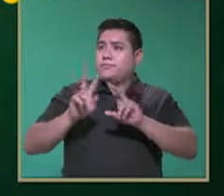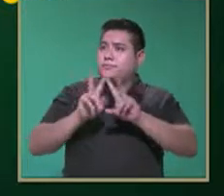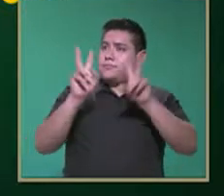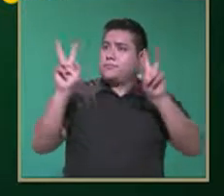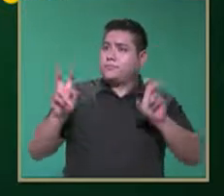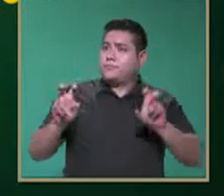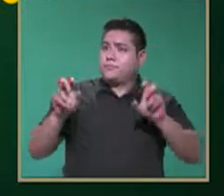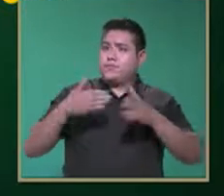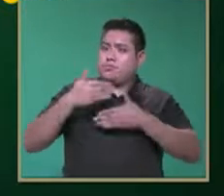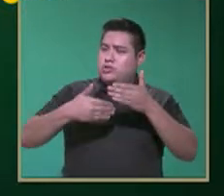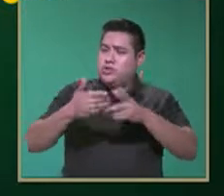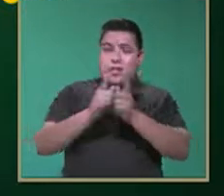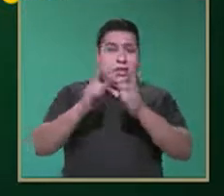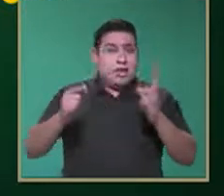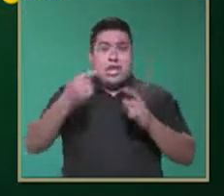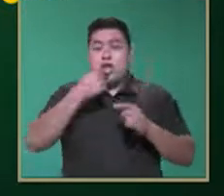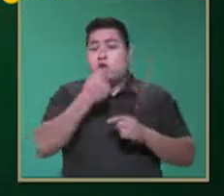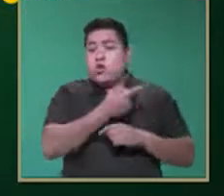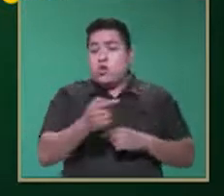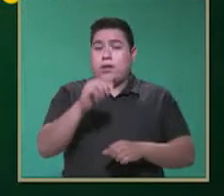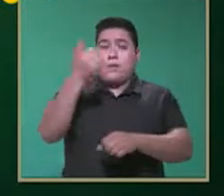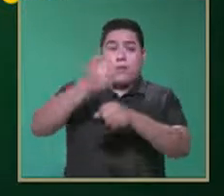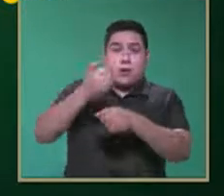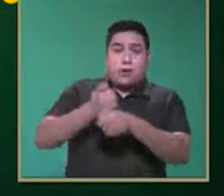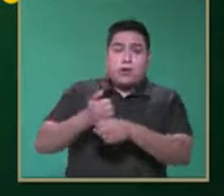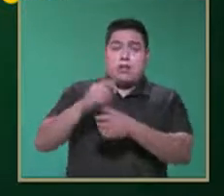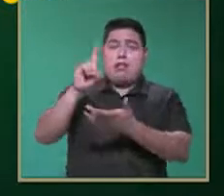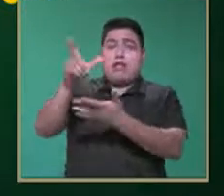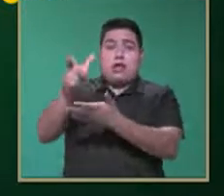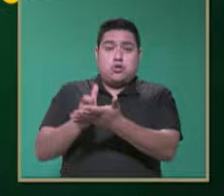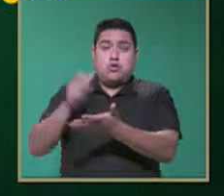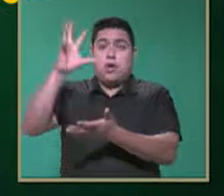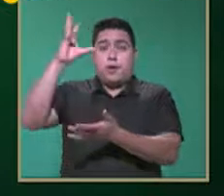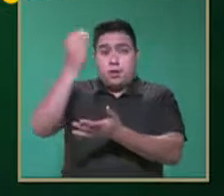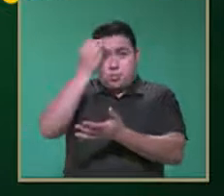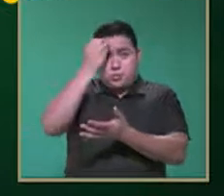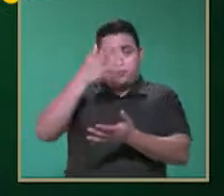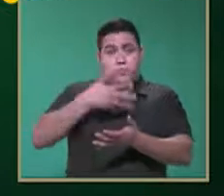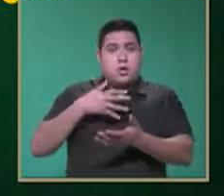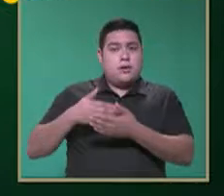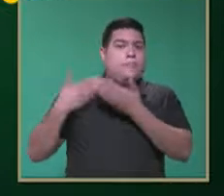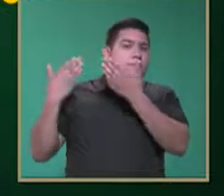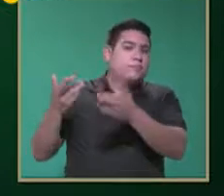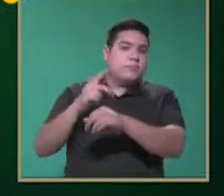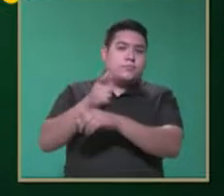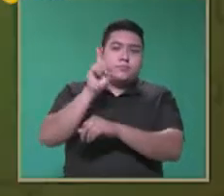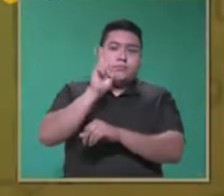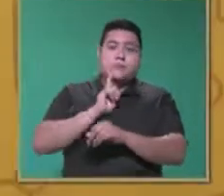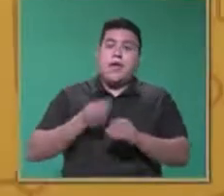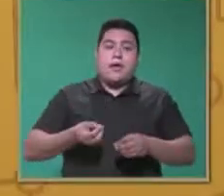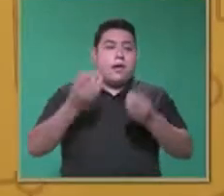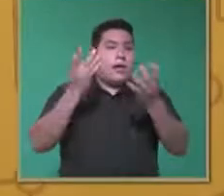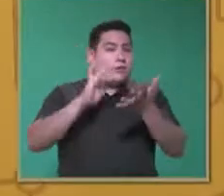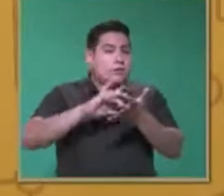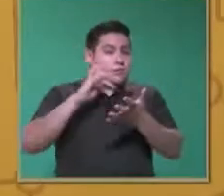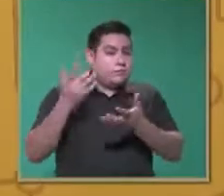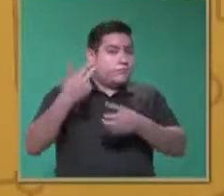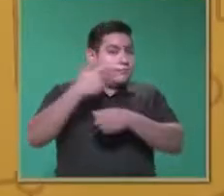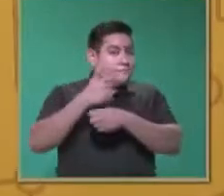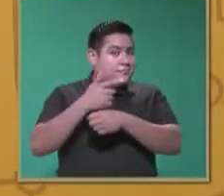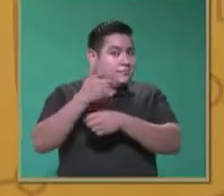proceso de desarrollo en niños de primaria con diagnóstico de TEA. Adelante, licenciada. Gracias, licenciada Nelly.